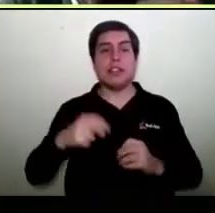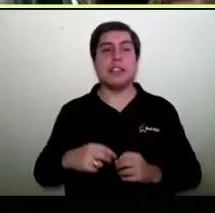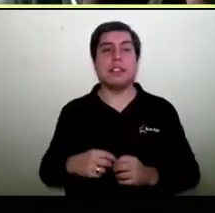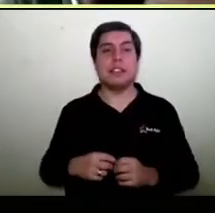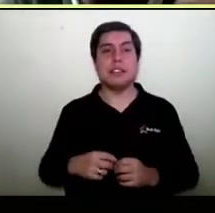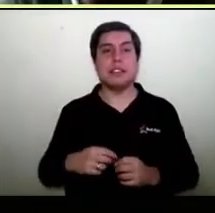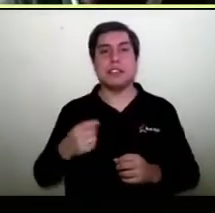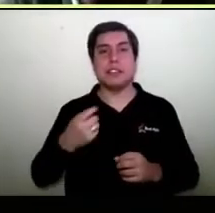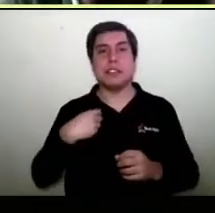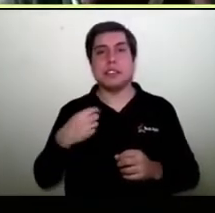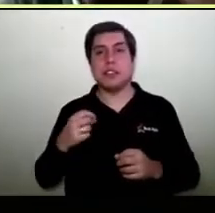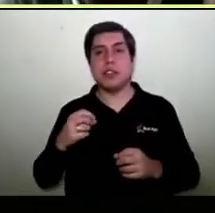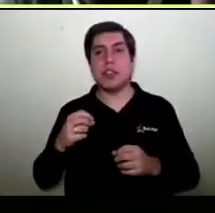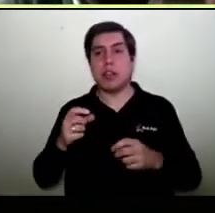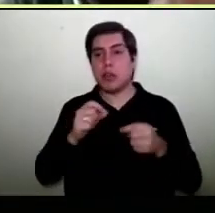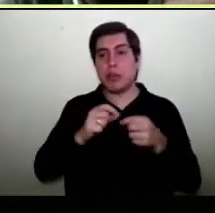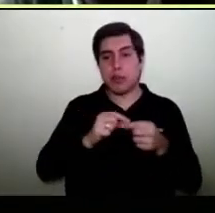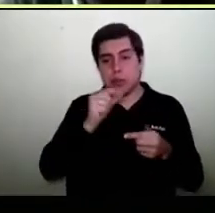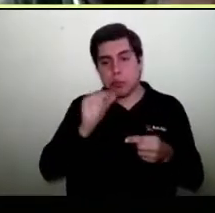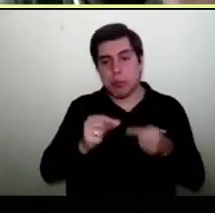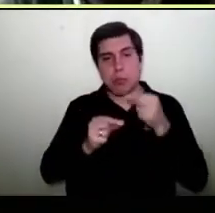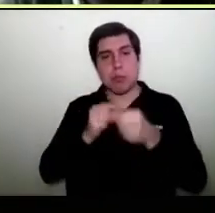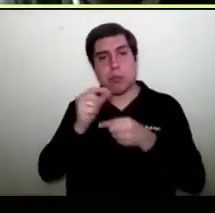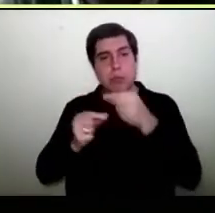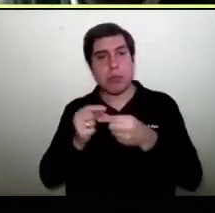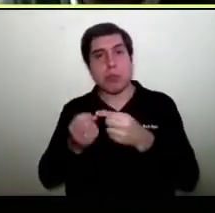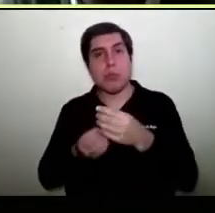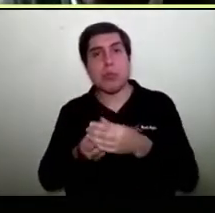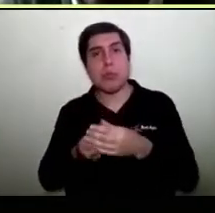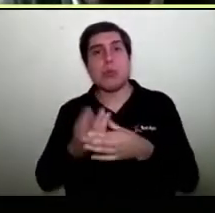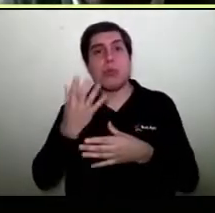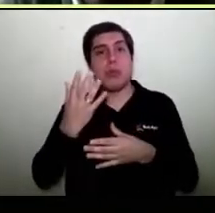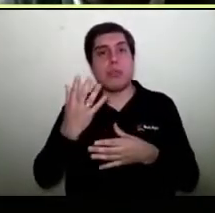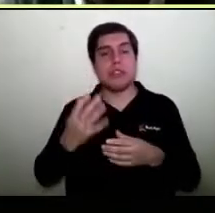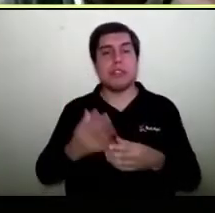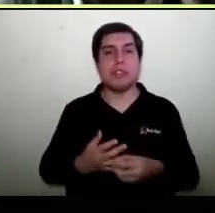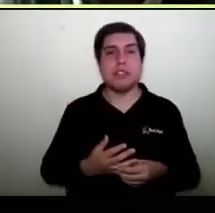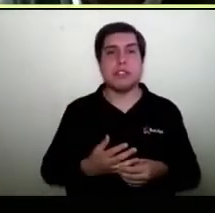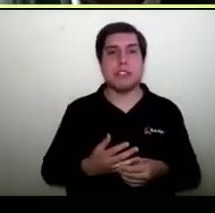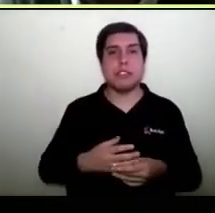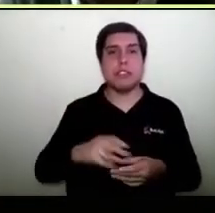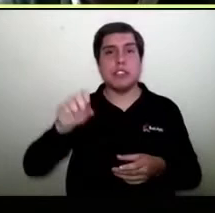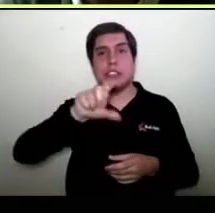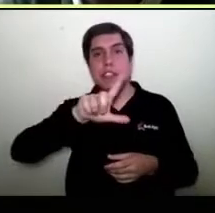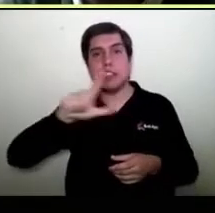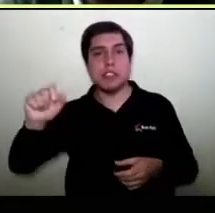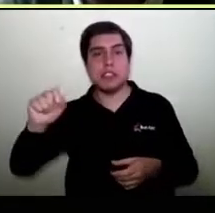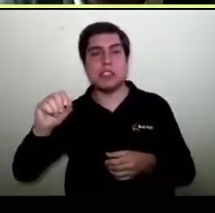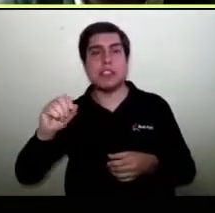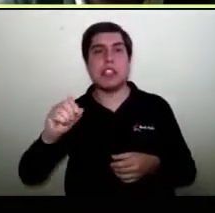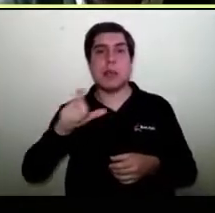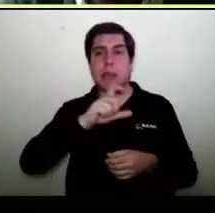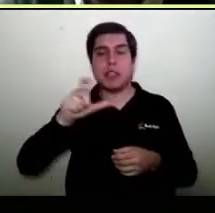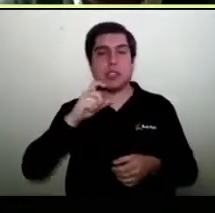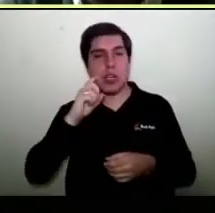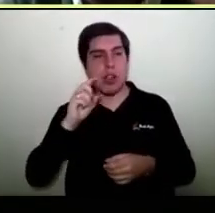y yo pongo algo orgánico, es decir, publico un producto en forma orgánica y los otros 700 miembros de mi comunidad